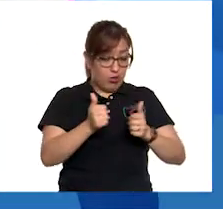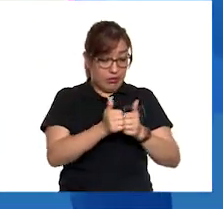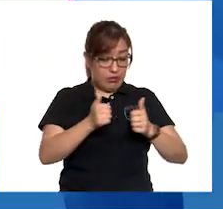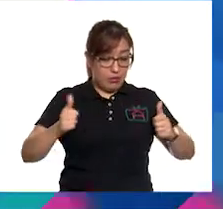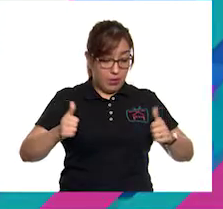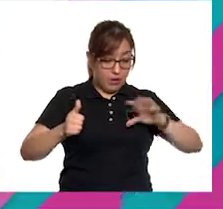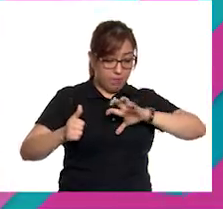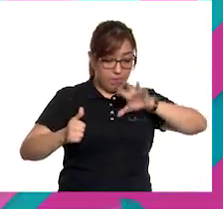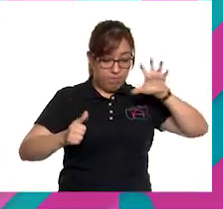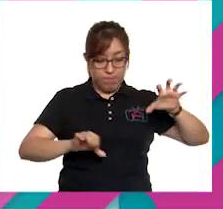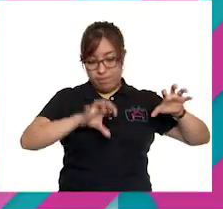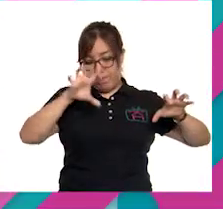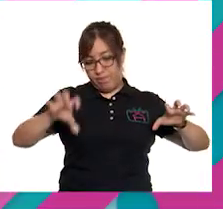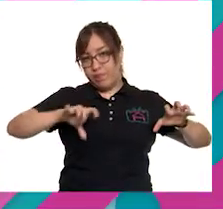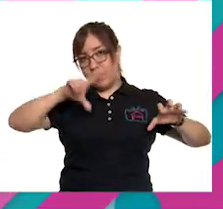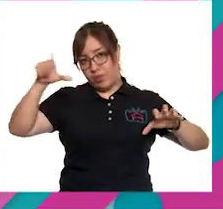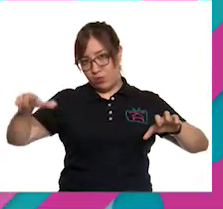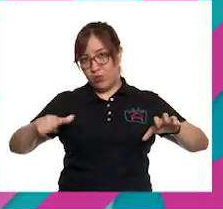corresponda.